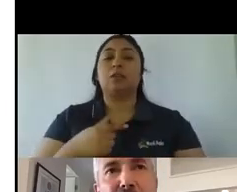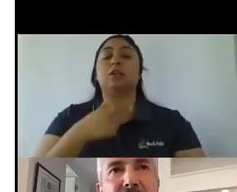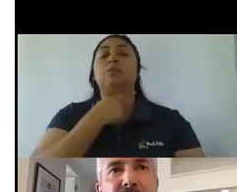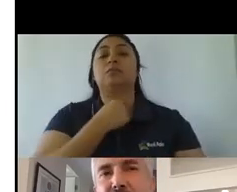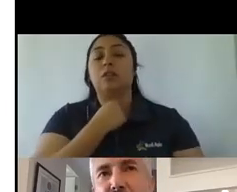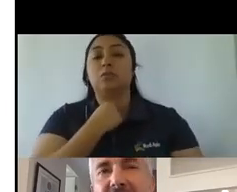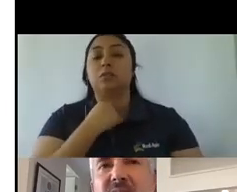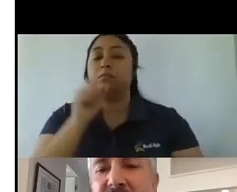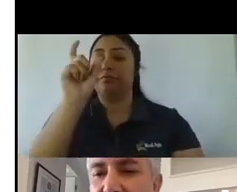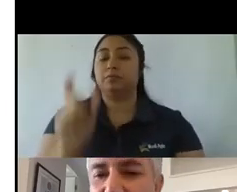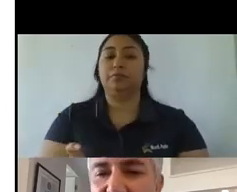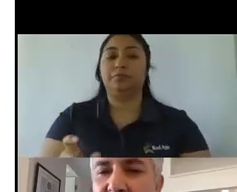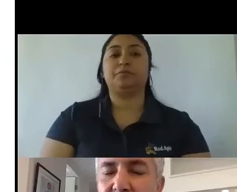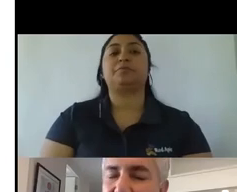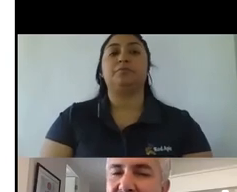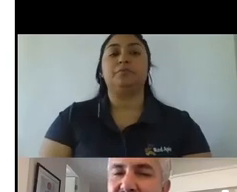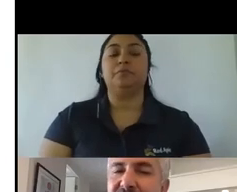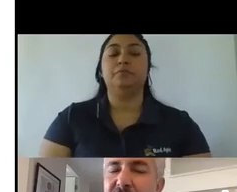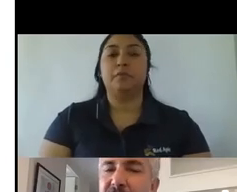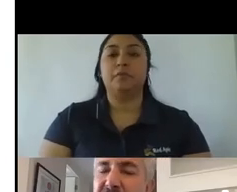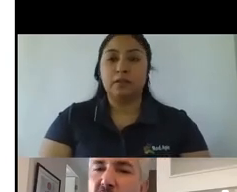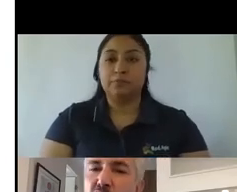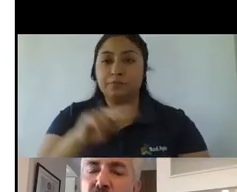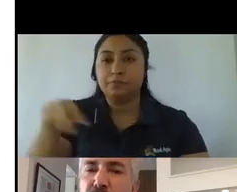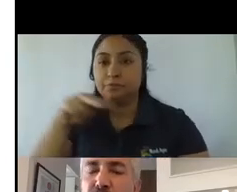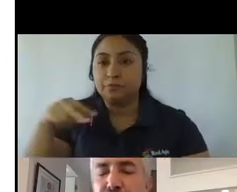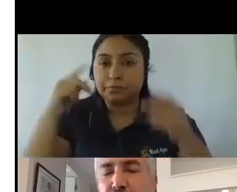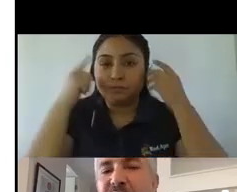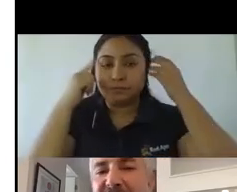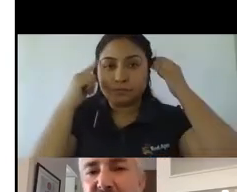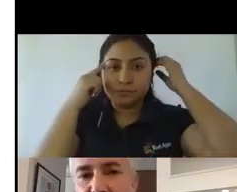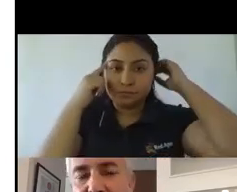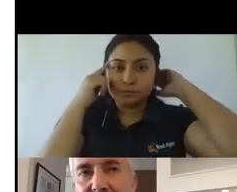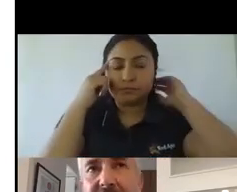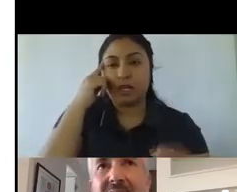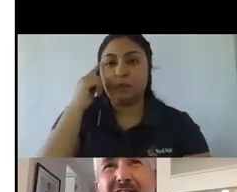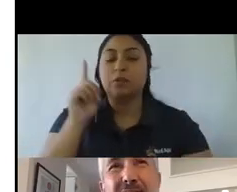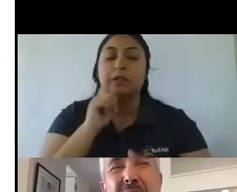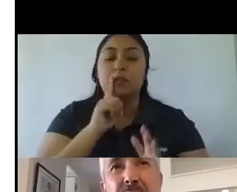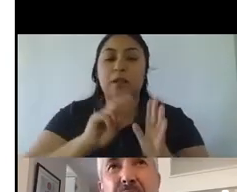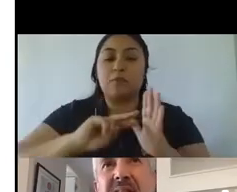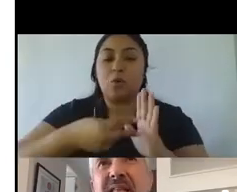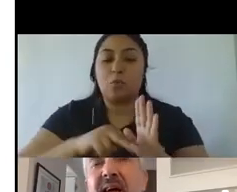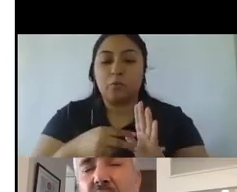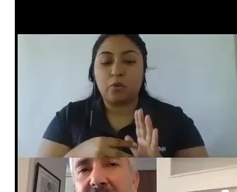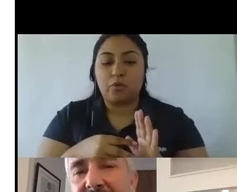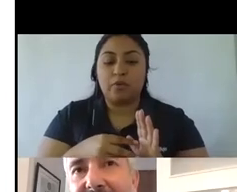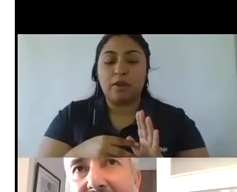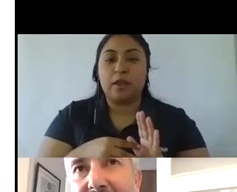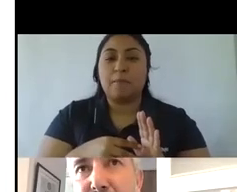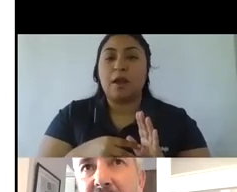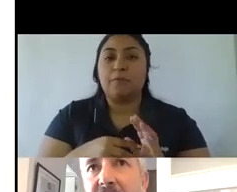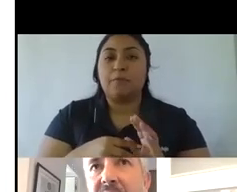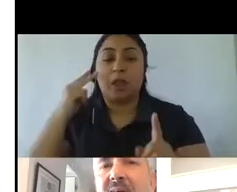nos hace pensar que parece que venimos con un problema desde la perspectiva digamos de la